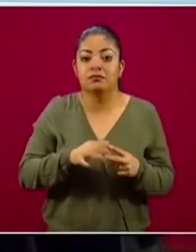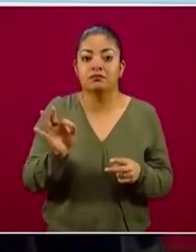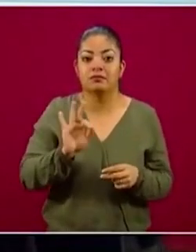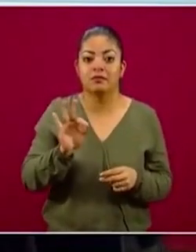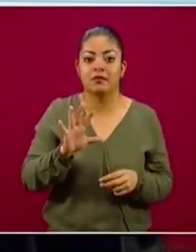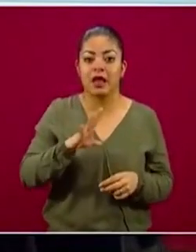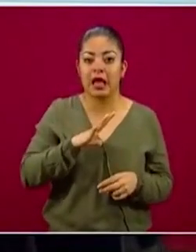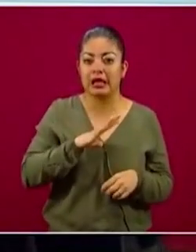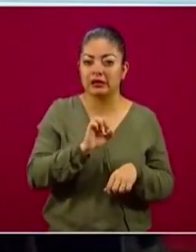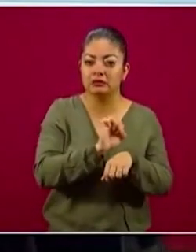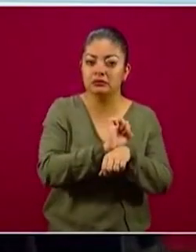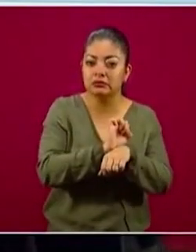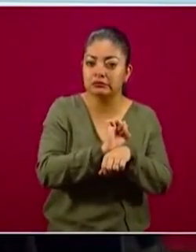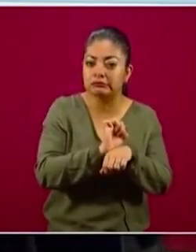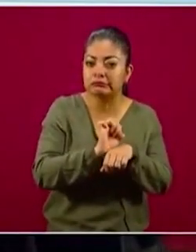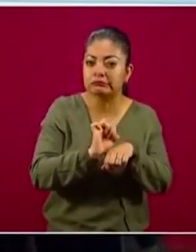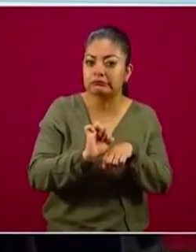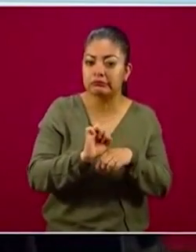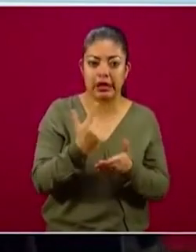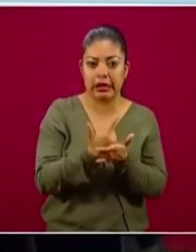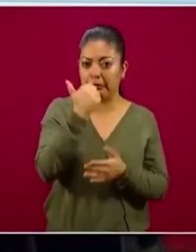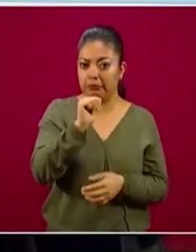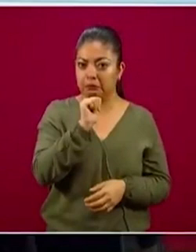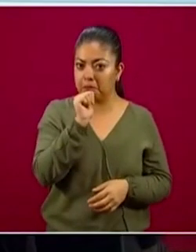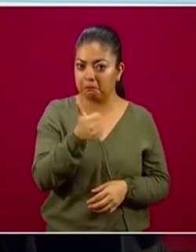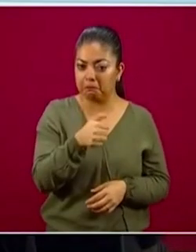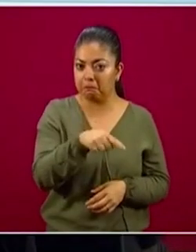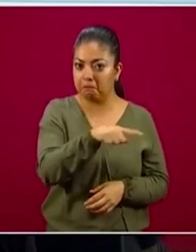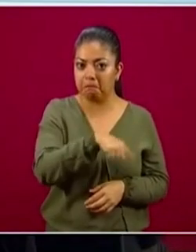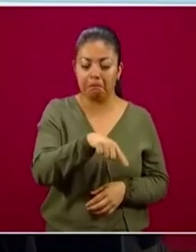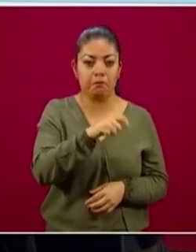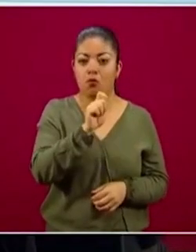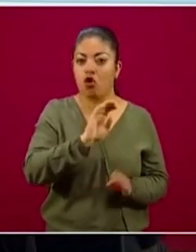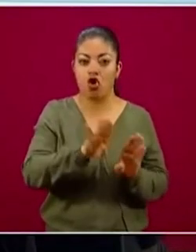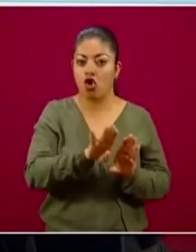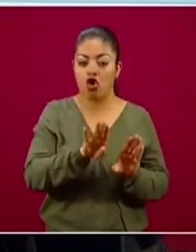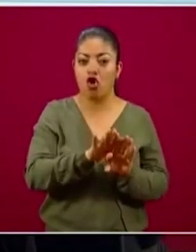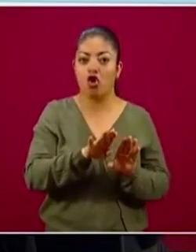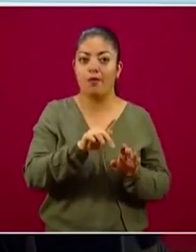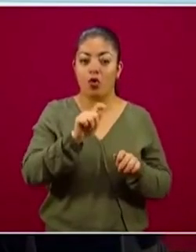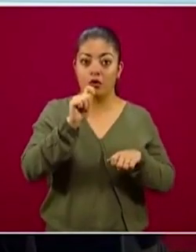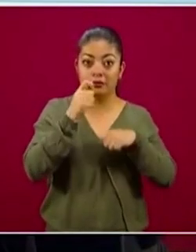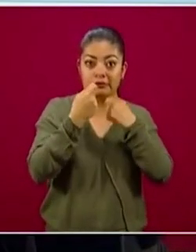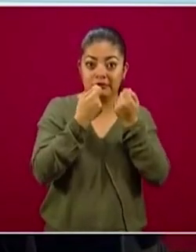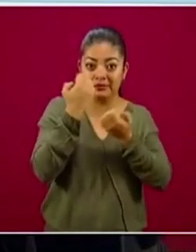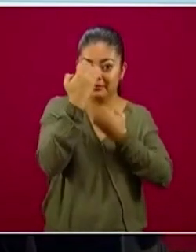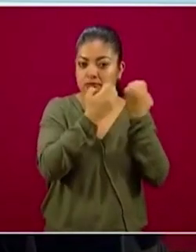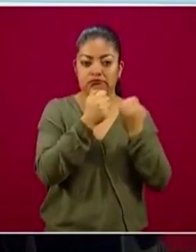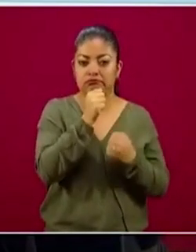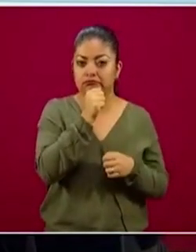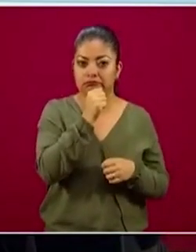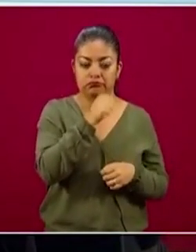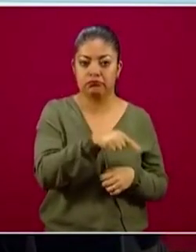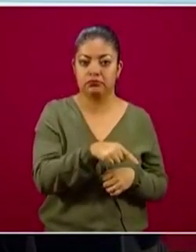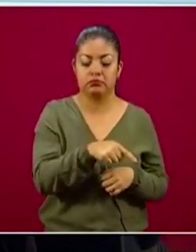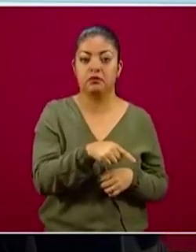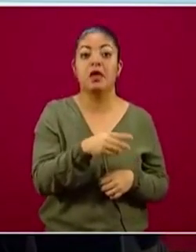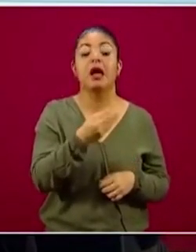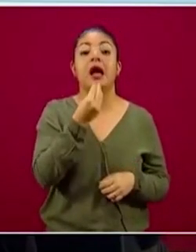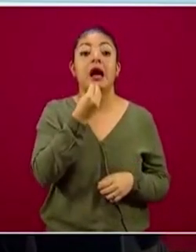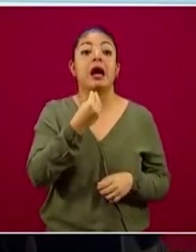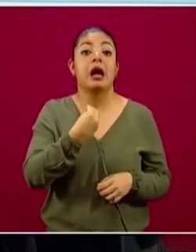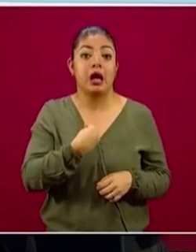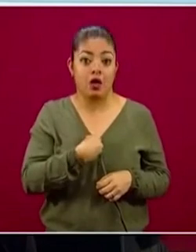casos leves, leves, a quienes no se les hace una toma de muestra sistemática para diagnóstico por laboratorio, aunque